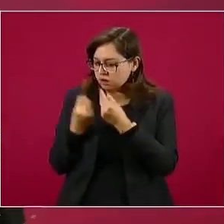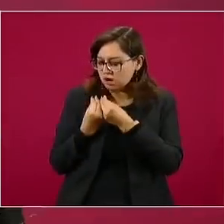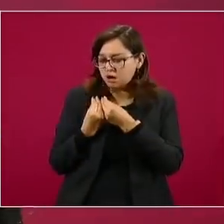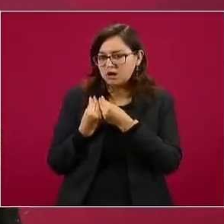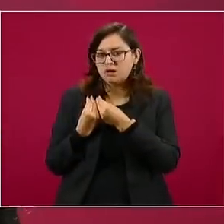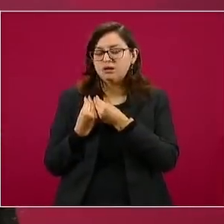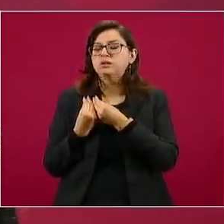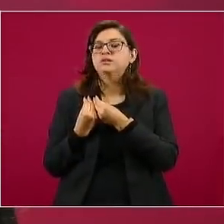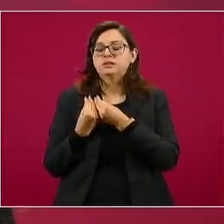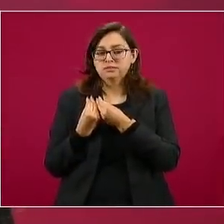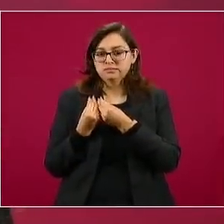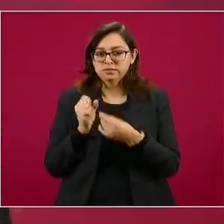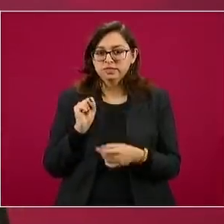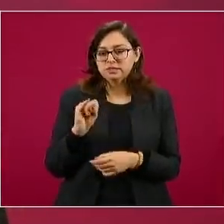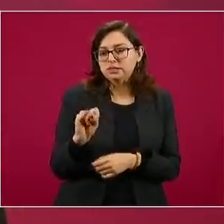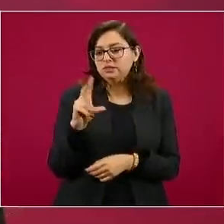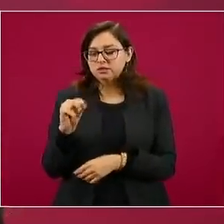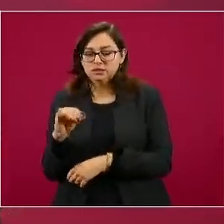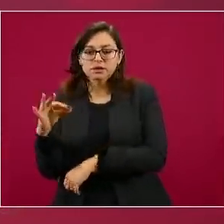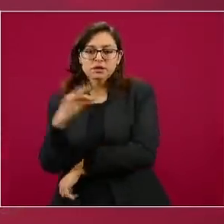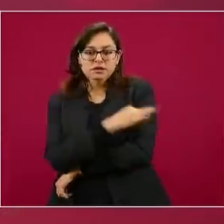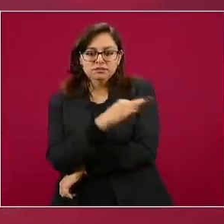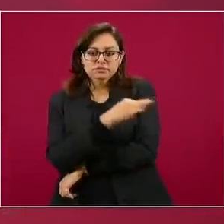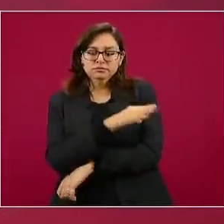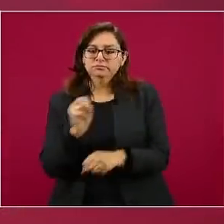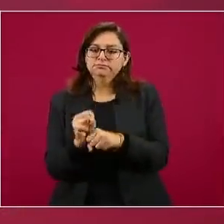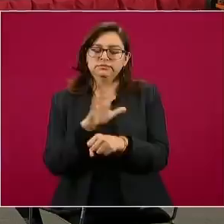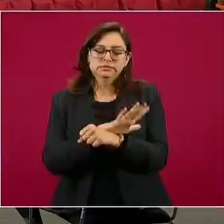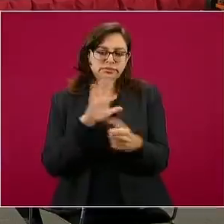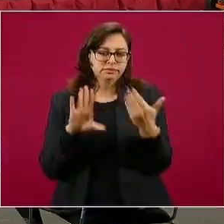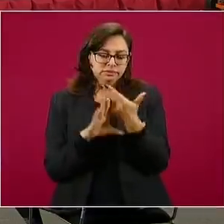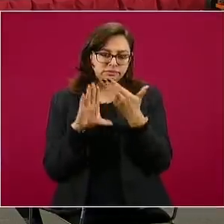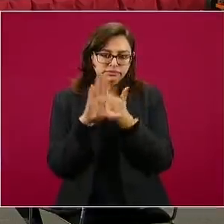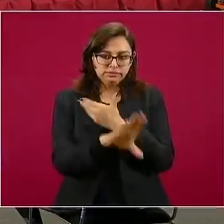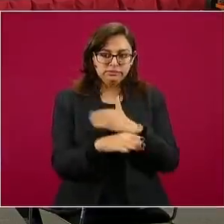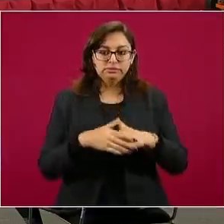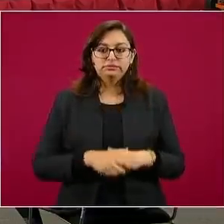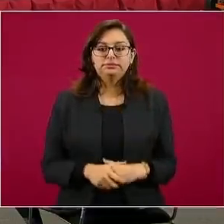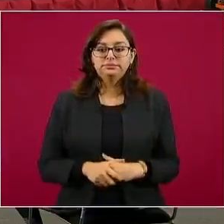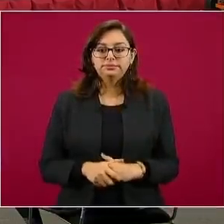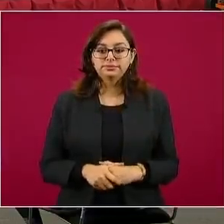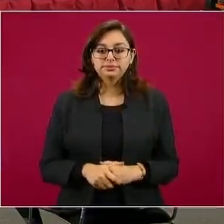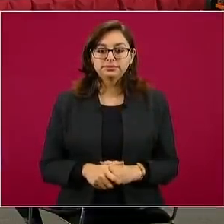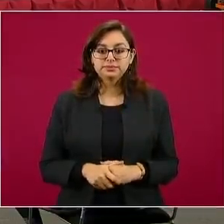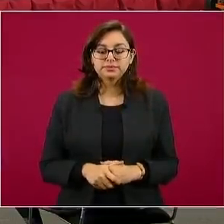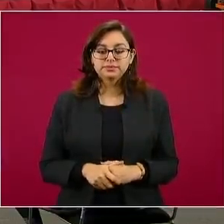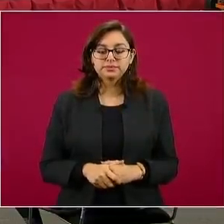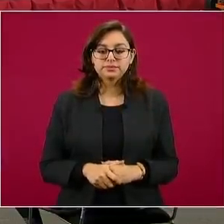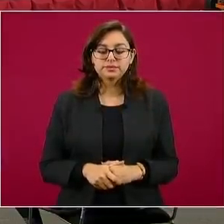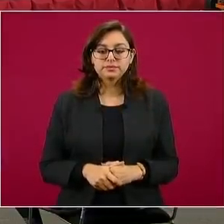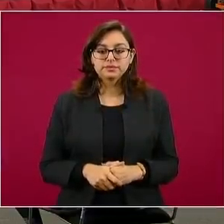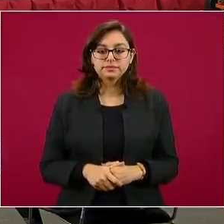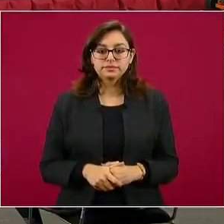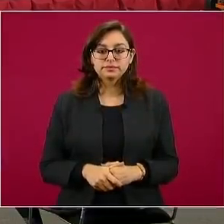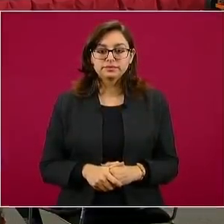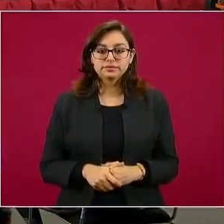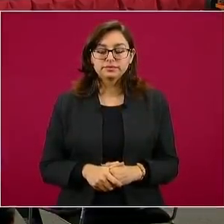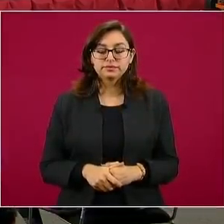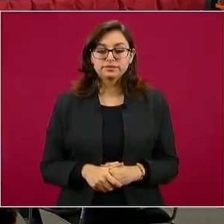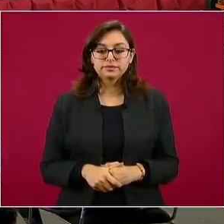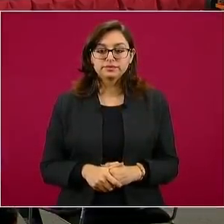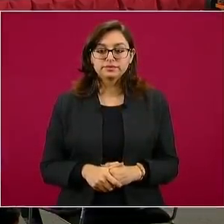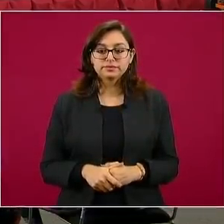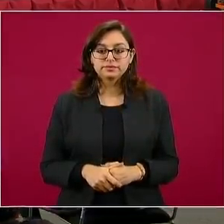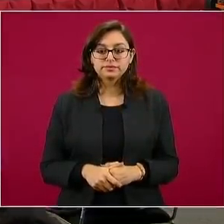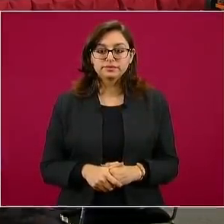poder establecer la que será la nueva vacuna contra coronavirus, que al final la interpretación es